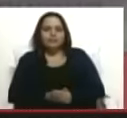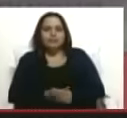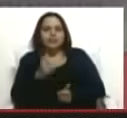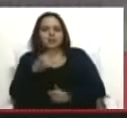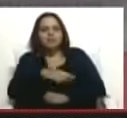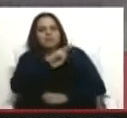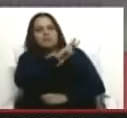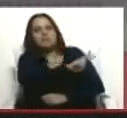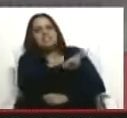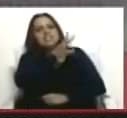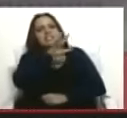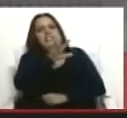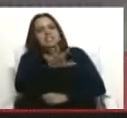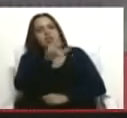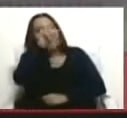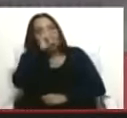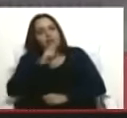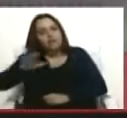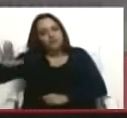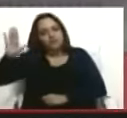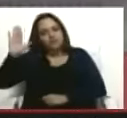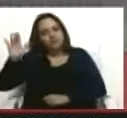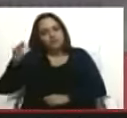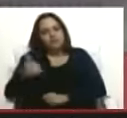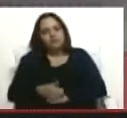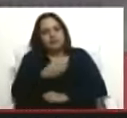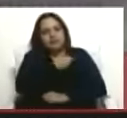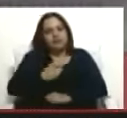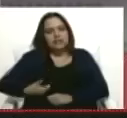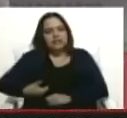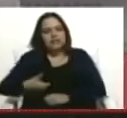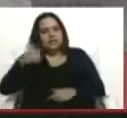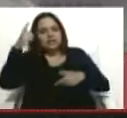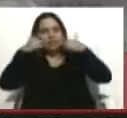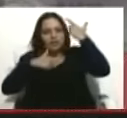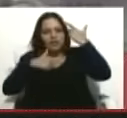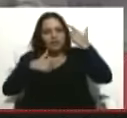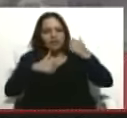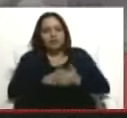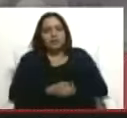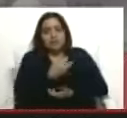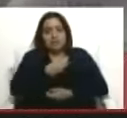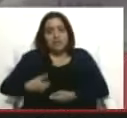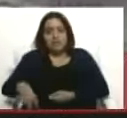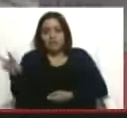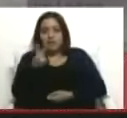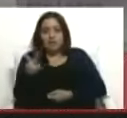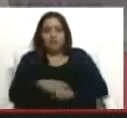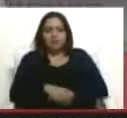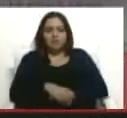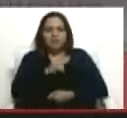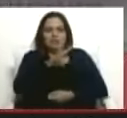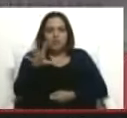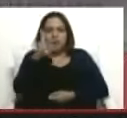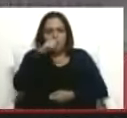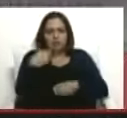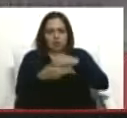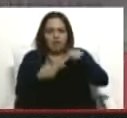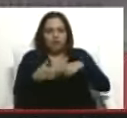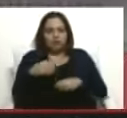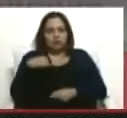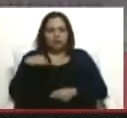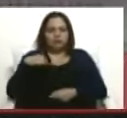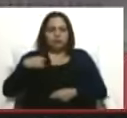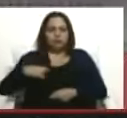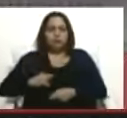25 años de la juramentación del comandante supremo Gocha de Frías como presidente de Venezuela, 25 años de la revolución. A usted lo metieron